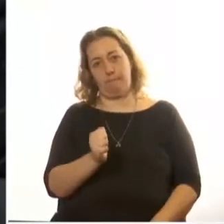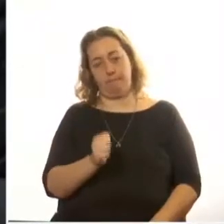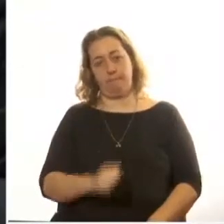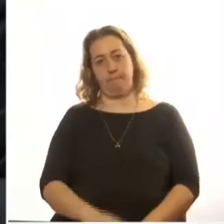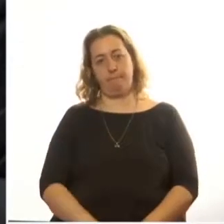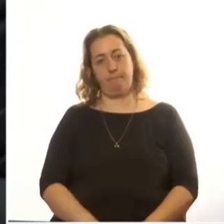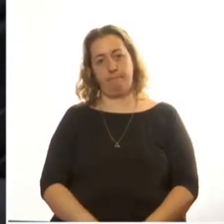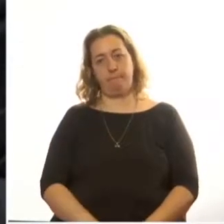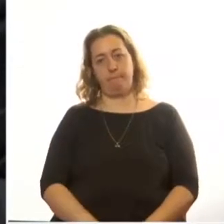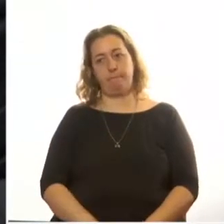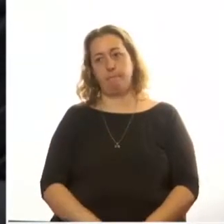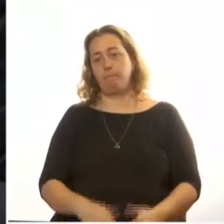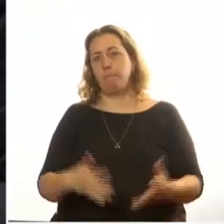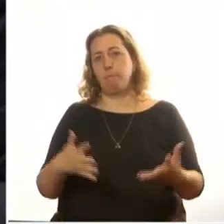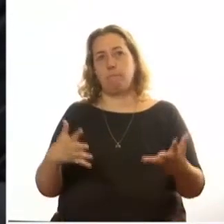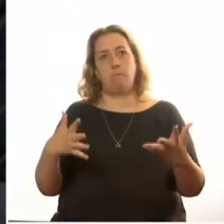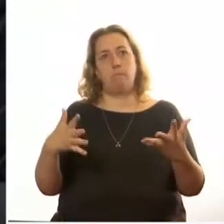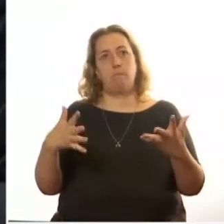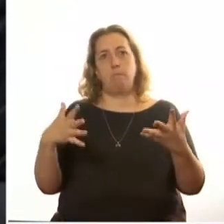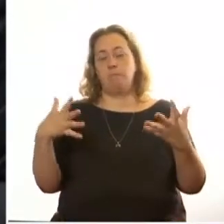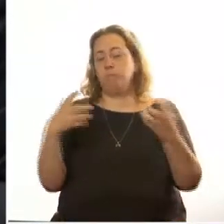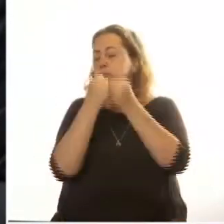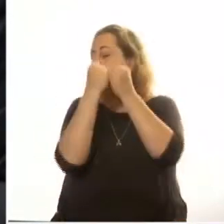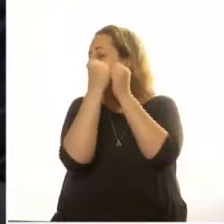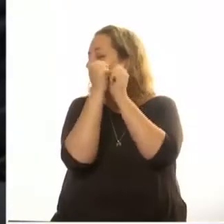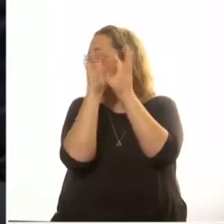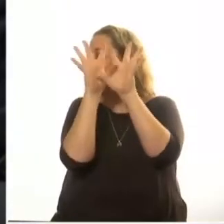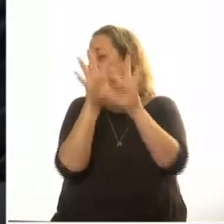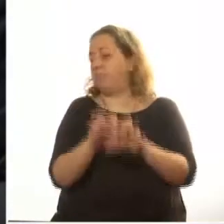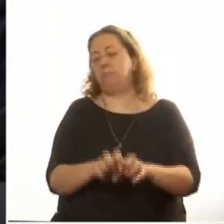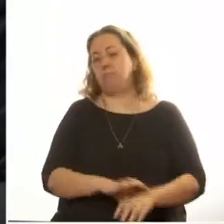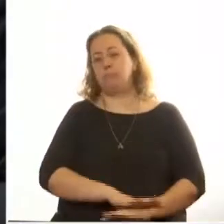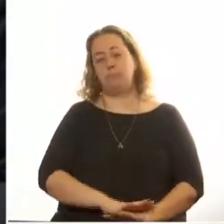el holocausto, un cataclismo destructivo.